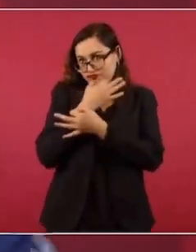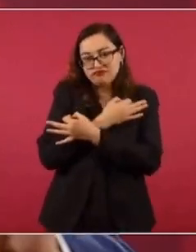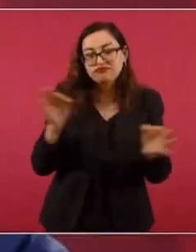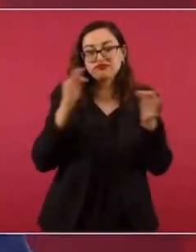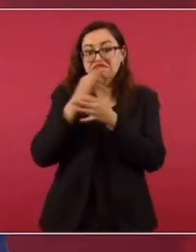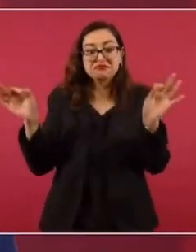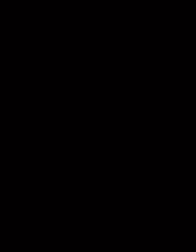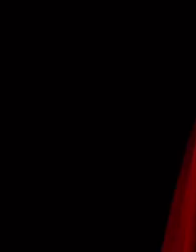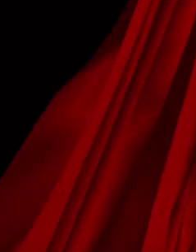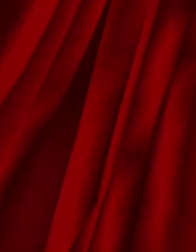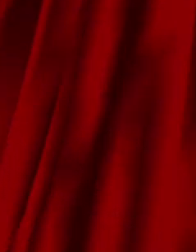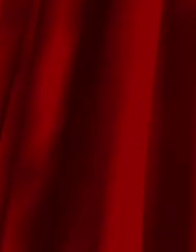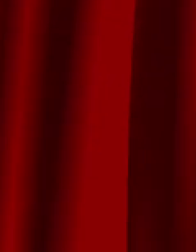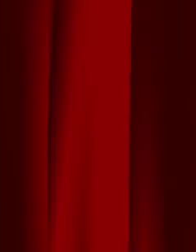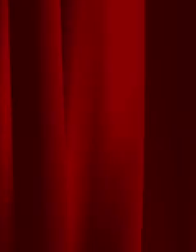Así de claro.